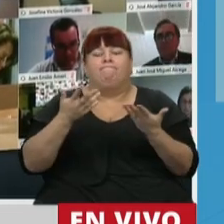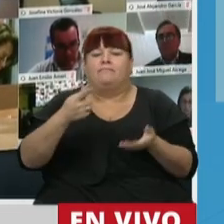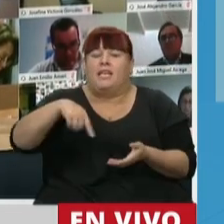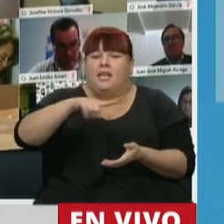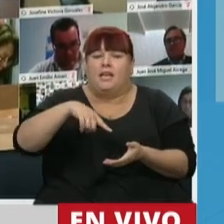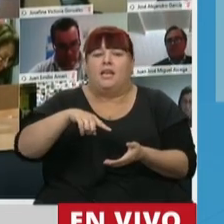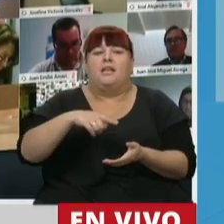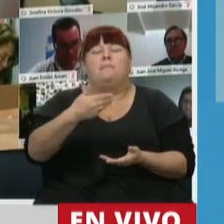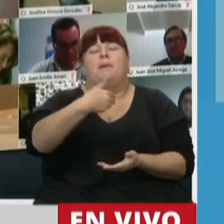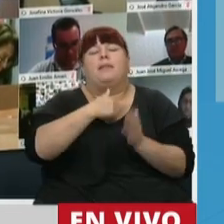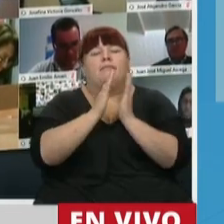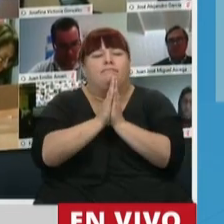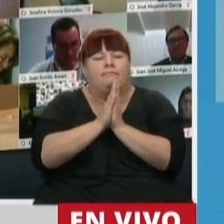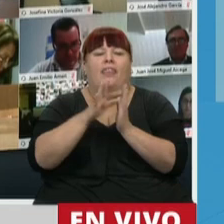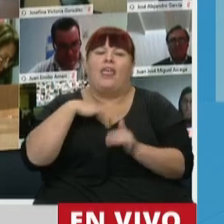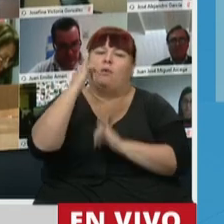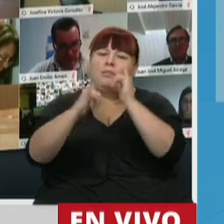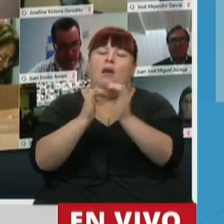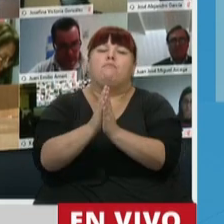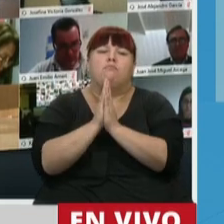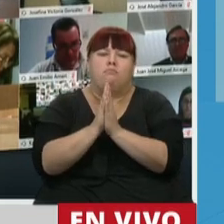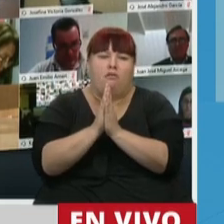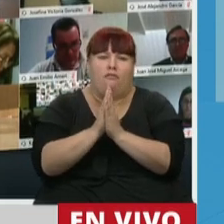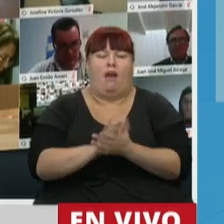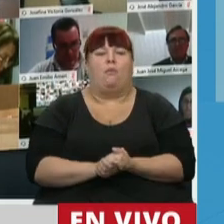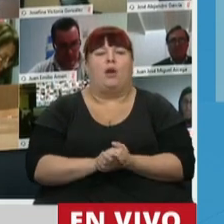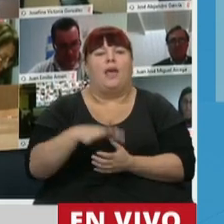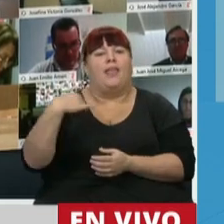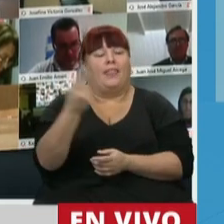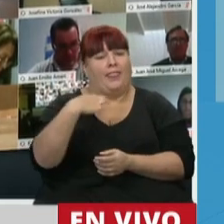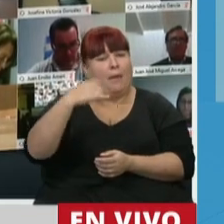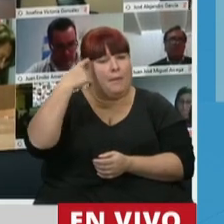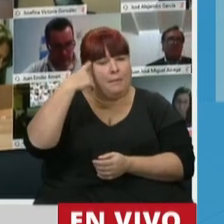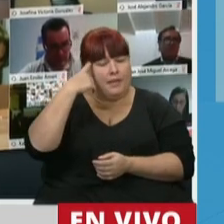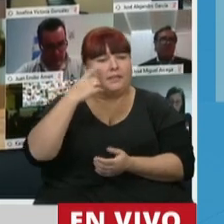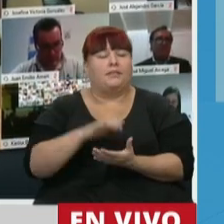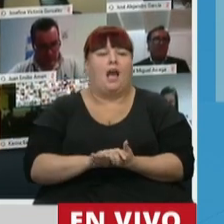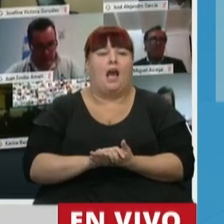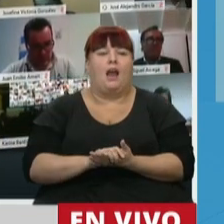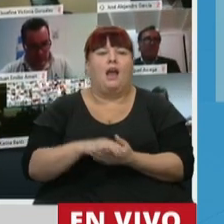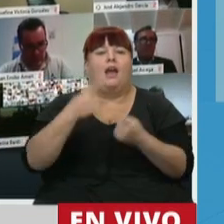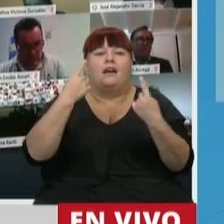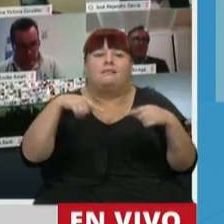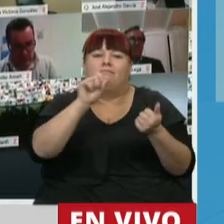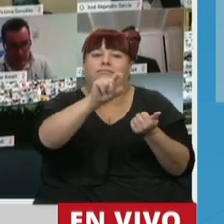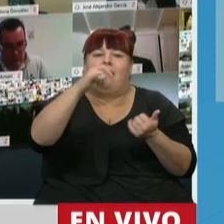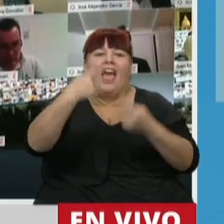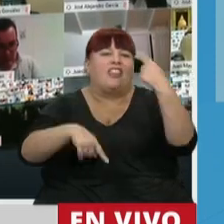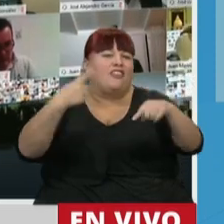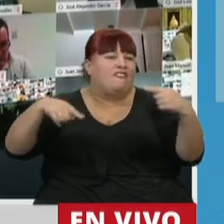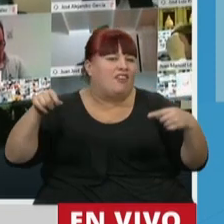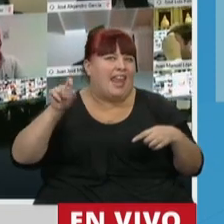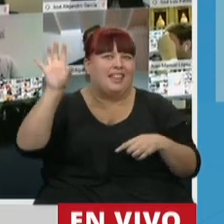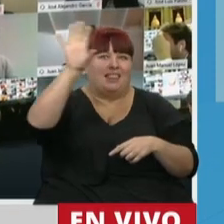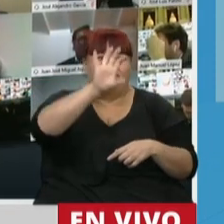me han pedido manifestar que por favor consideremos todas las particularidades que se dan en las